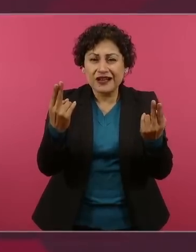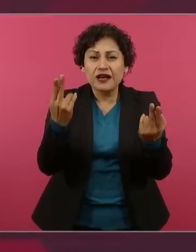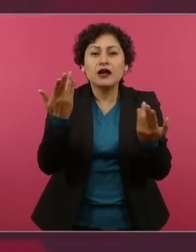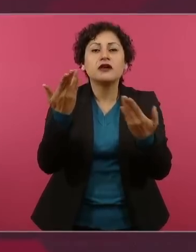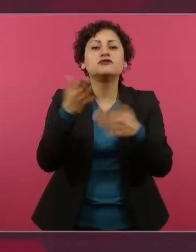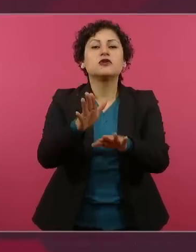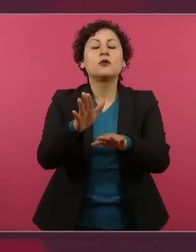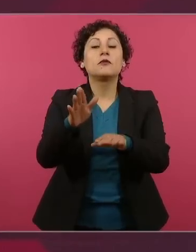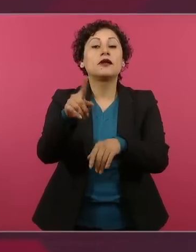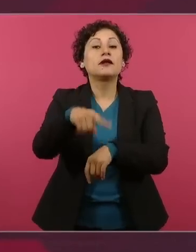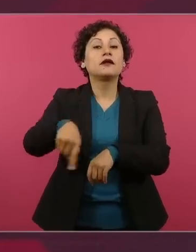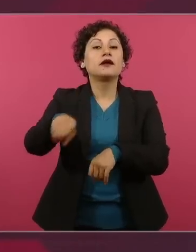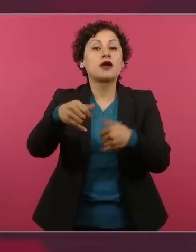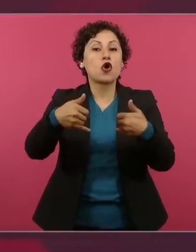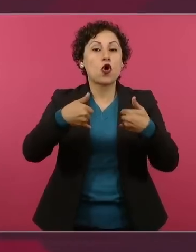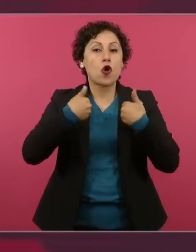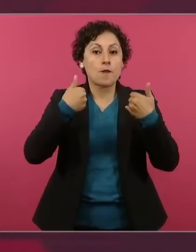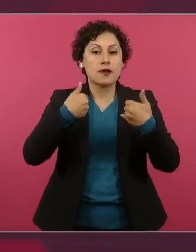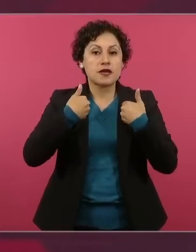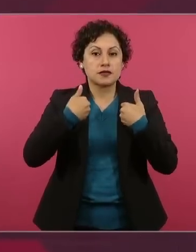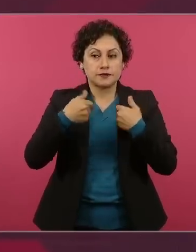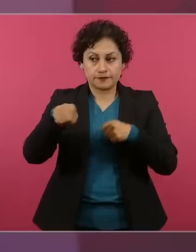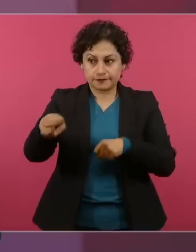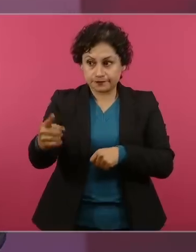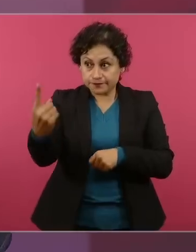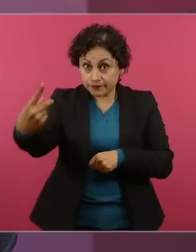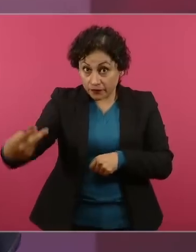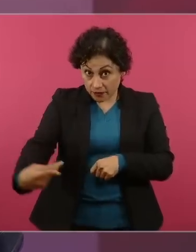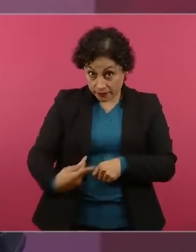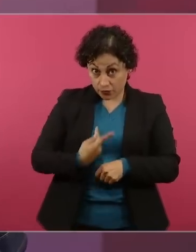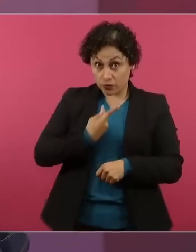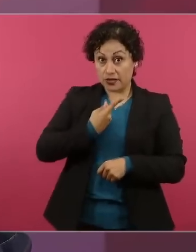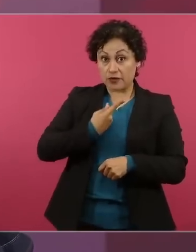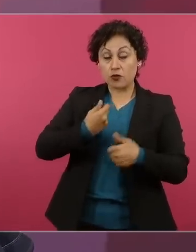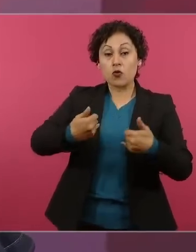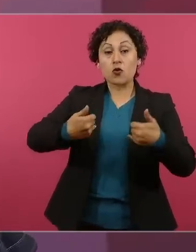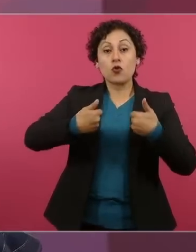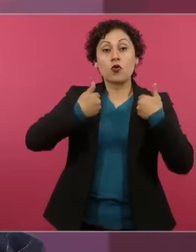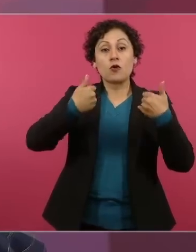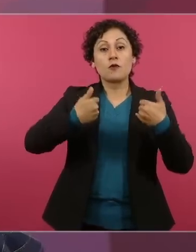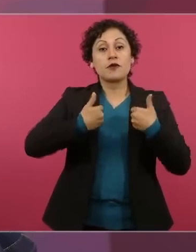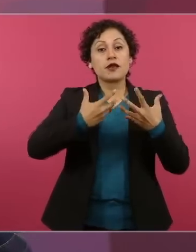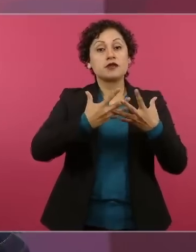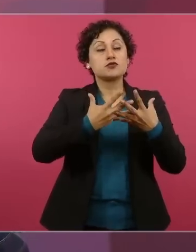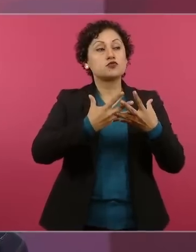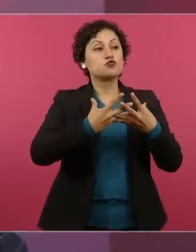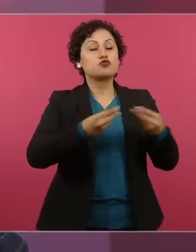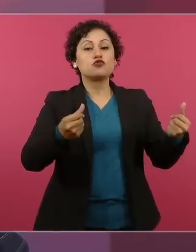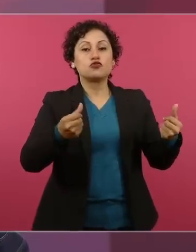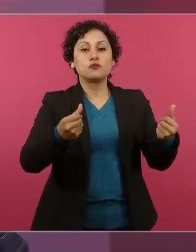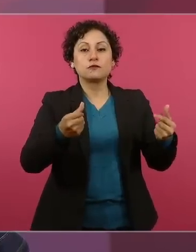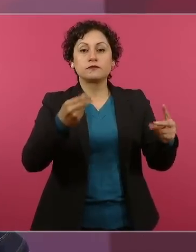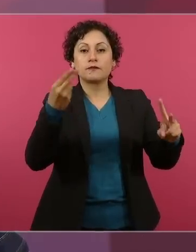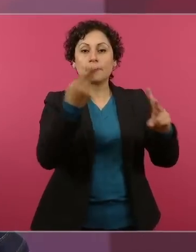que asesinaron, desaparecieron en los altos de Jalisco.